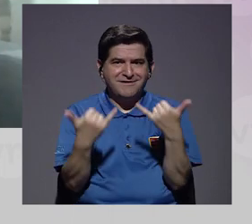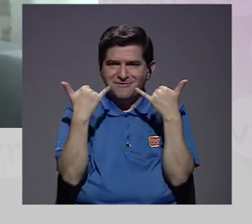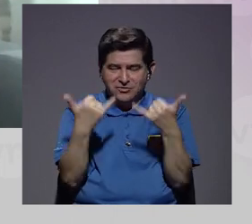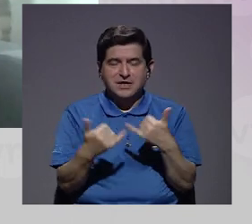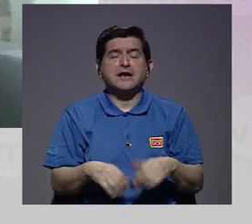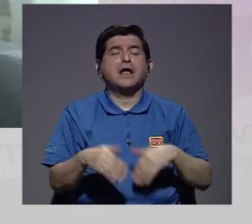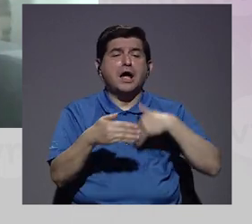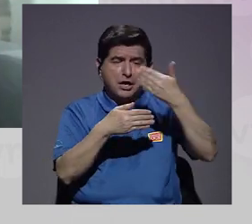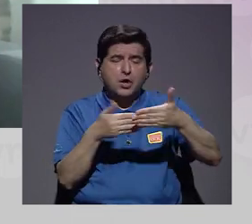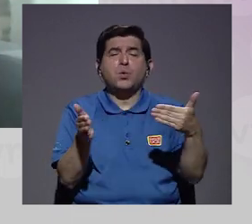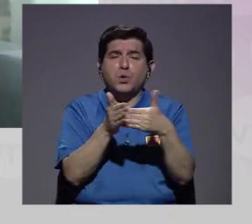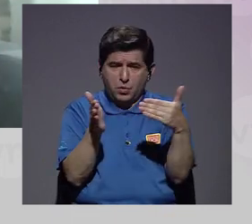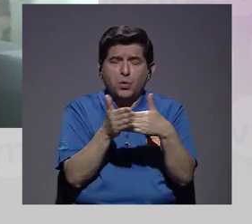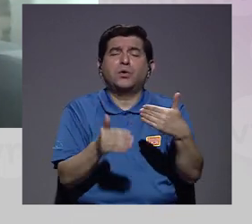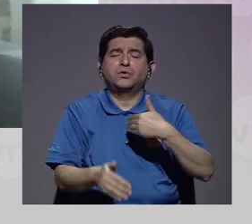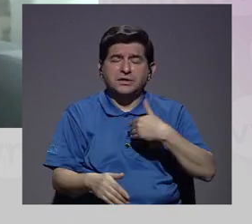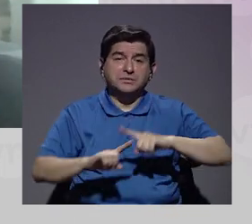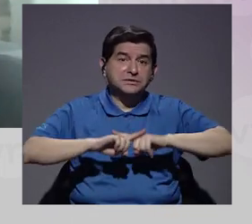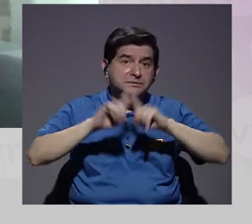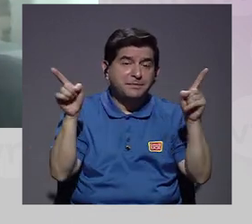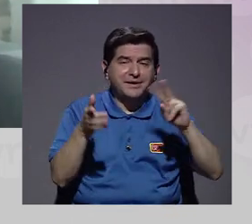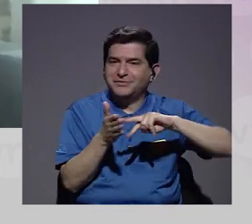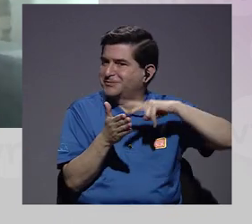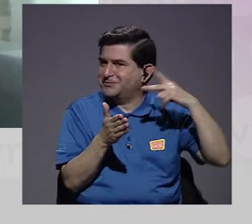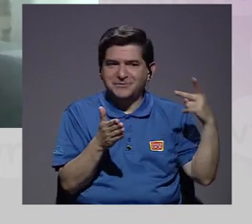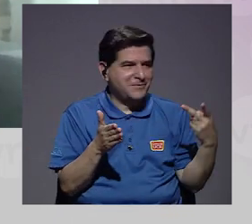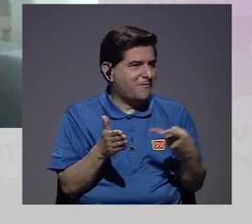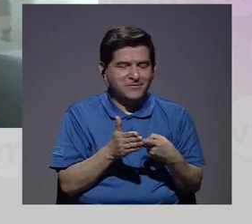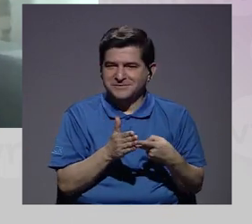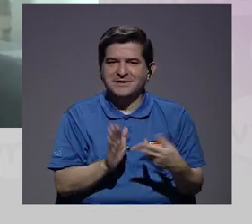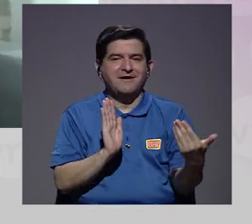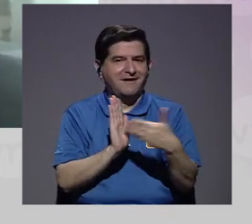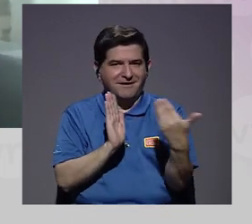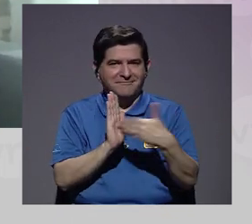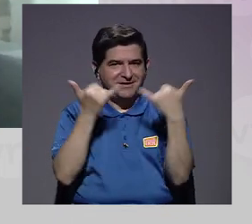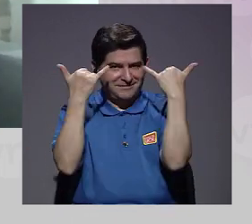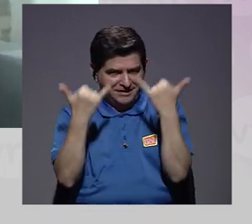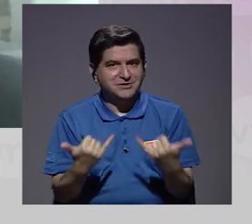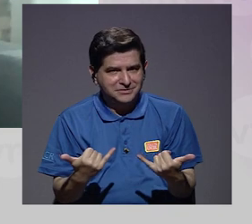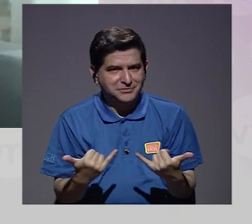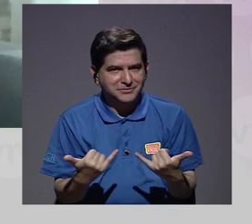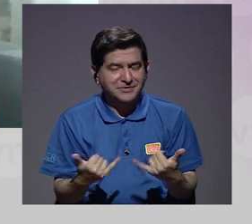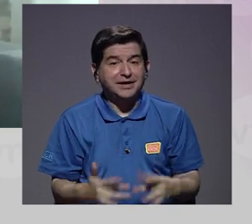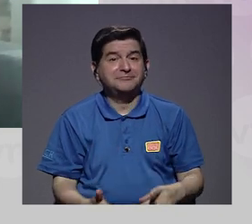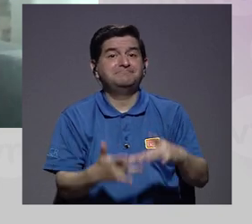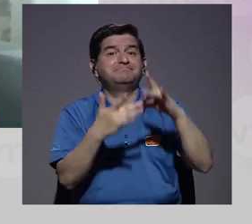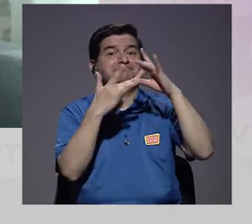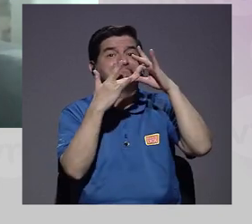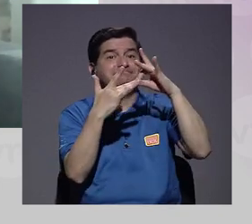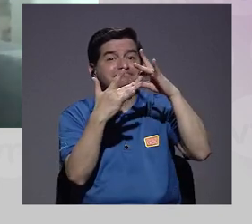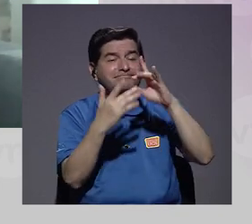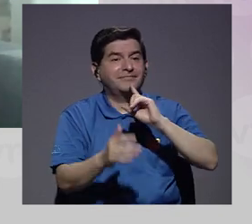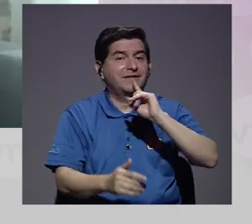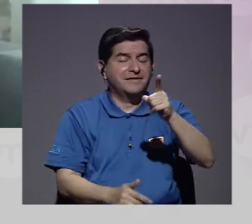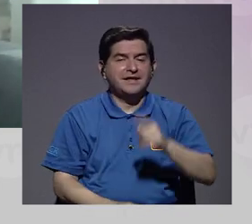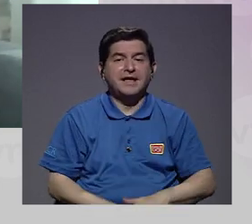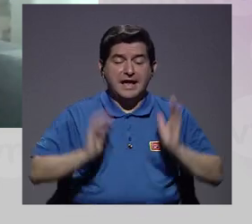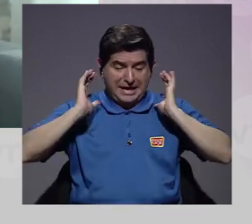están, que los vamos a recuperar, claramente, pero eso no quiere decir que no estén afectando, especialmente porque, como le decía,